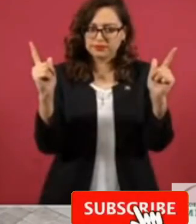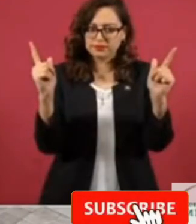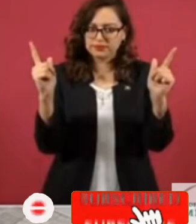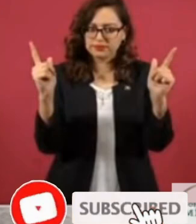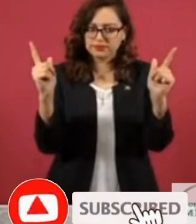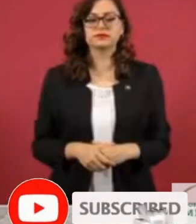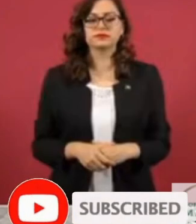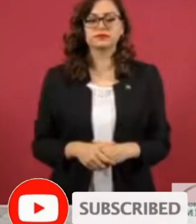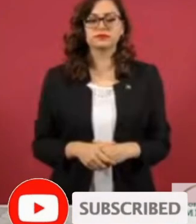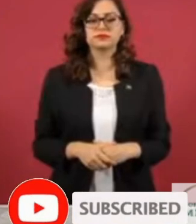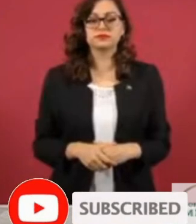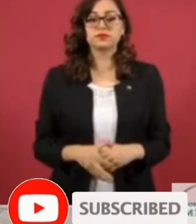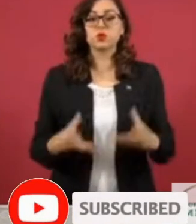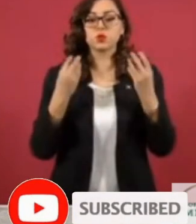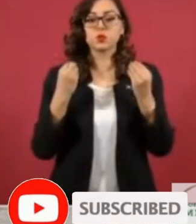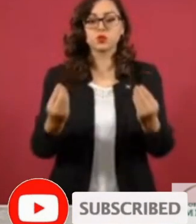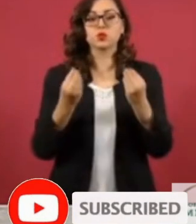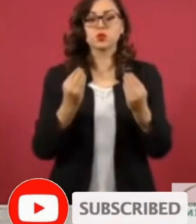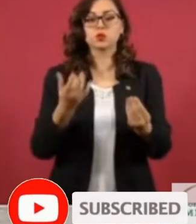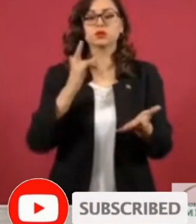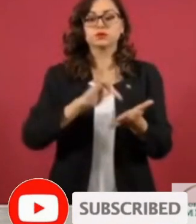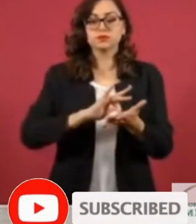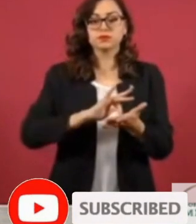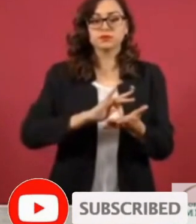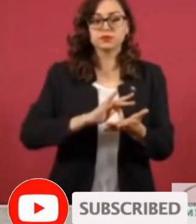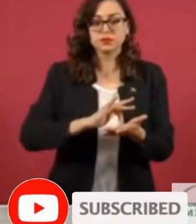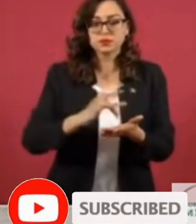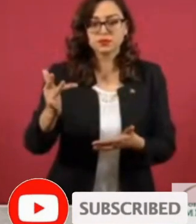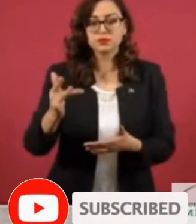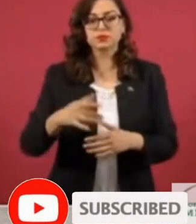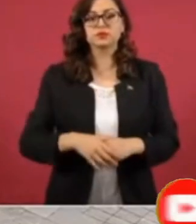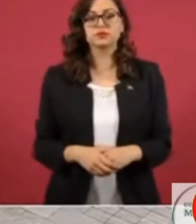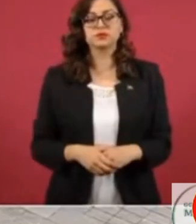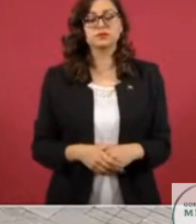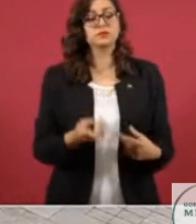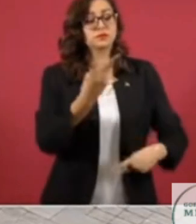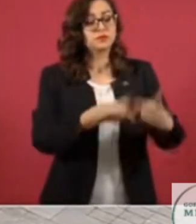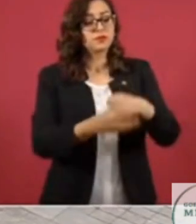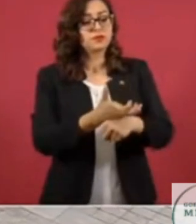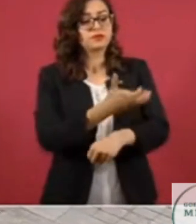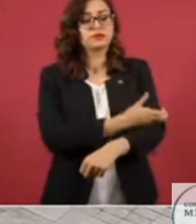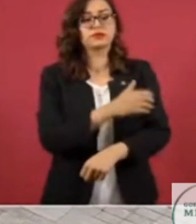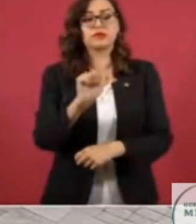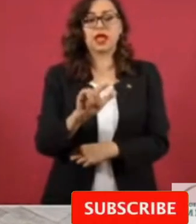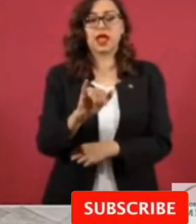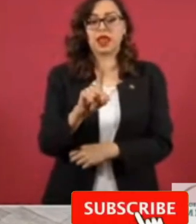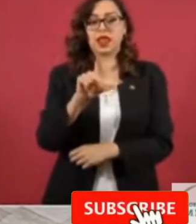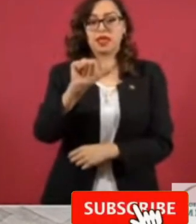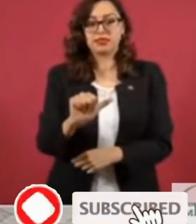gracias queridísima Aleida Guevara por